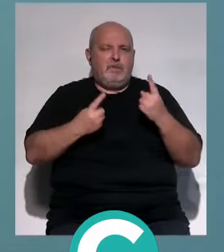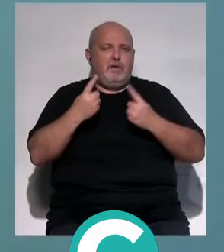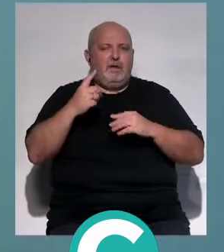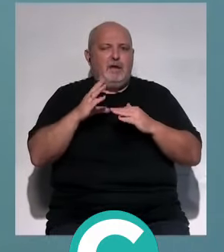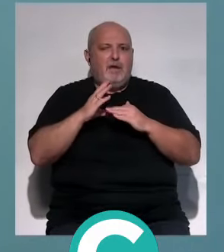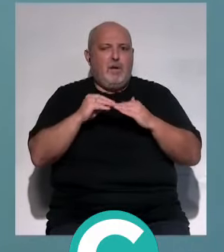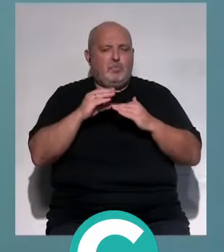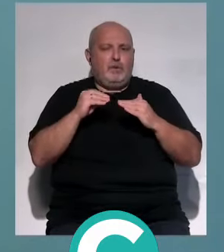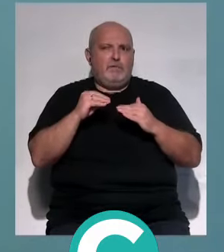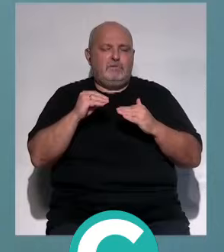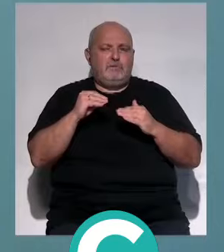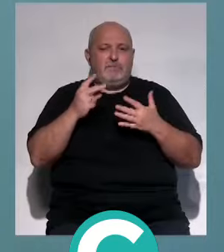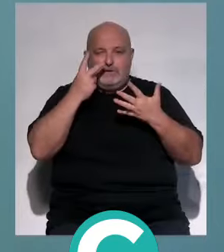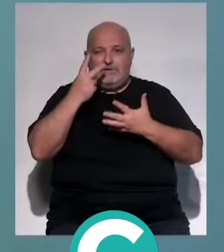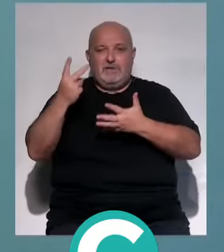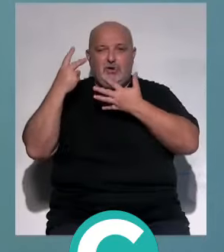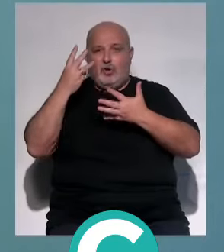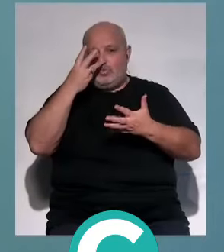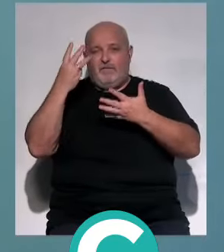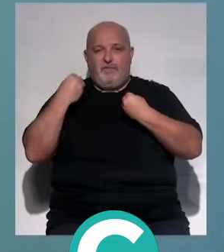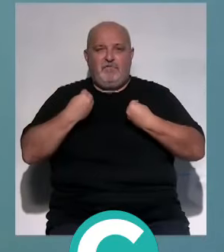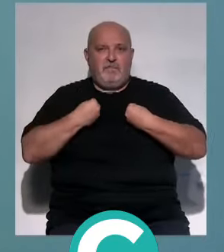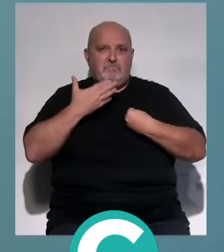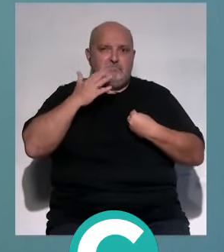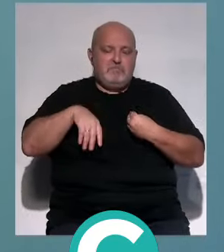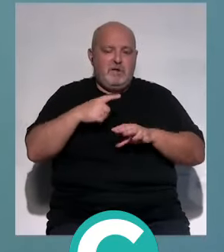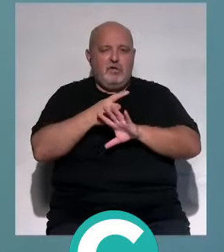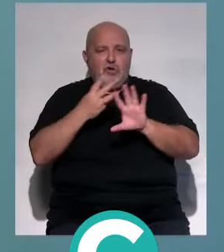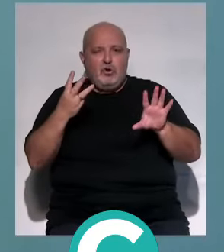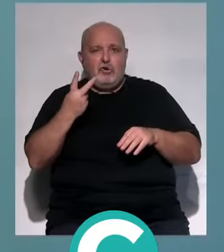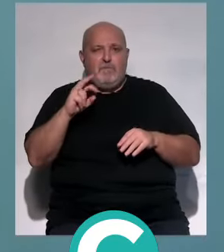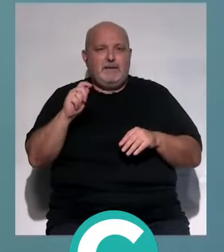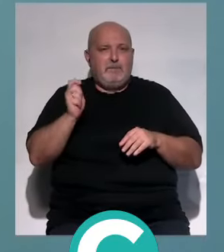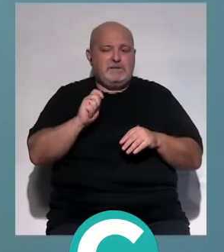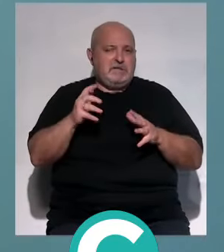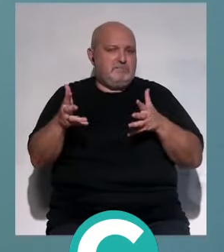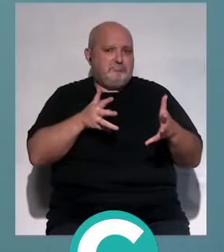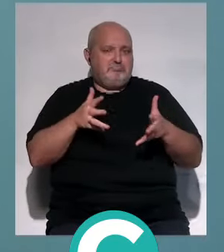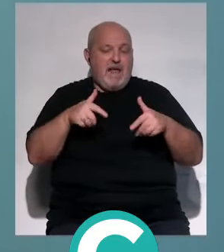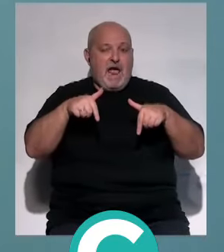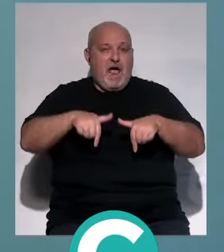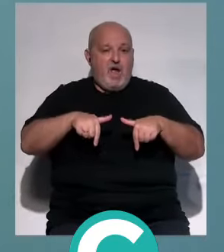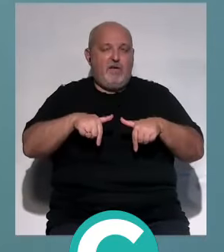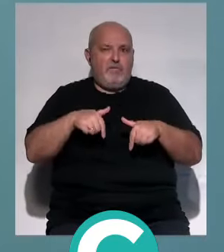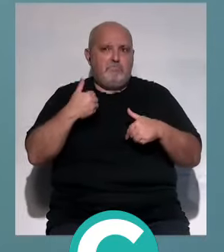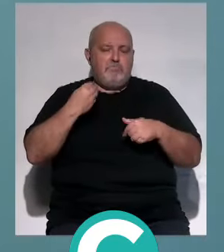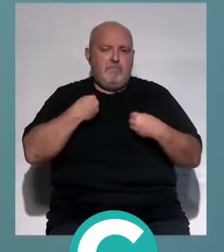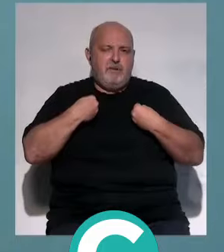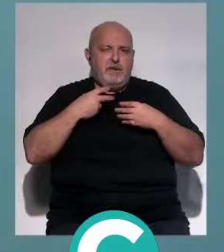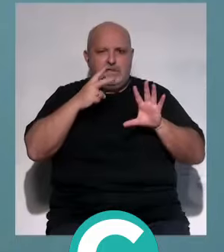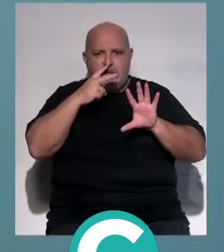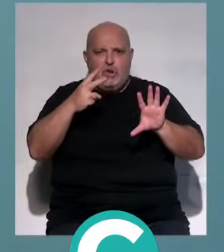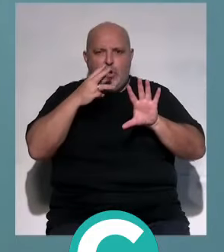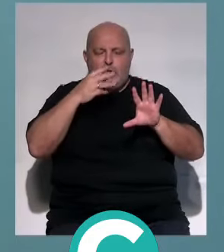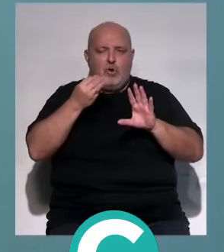metastásicos hace 7-8 años vivían 18 o 20 meses, más o menos, y ahora pueden vivir 7-8 años